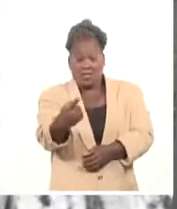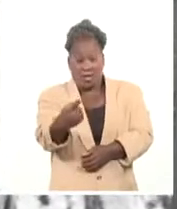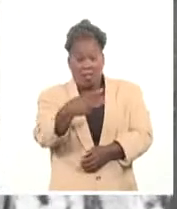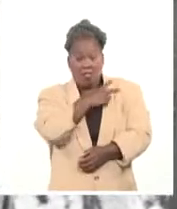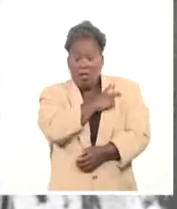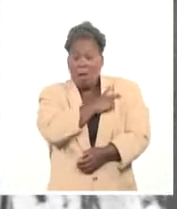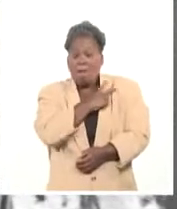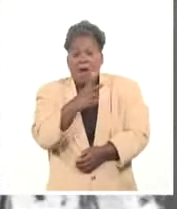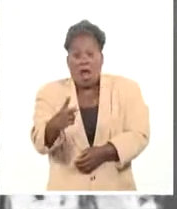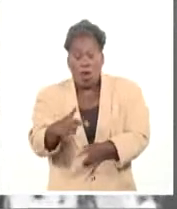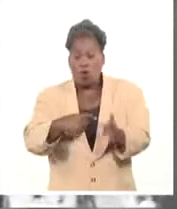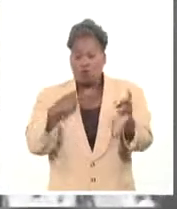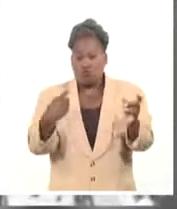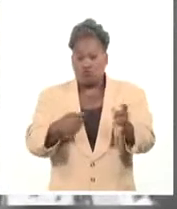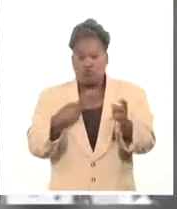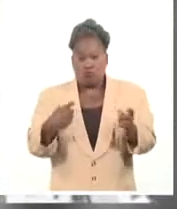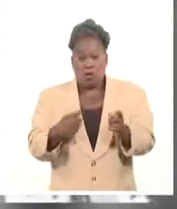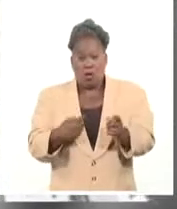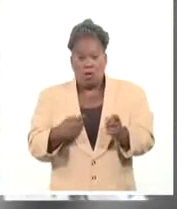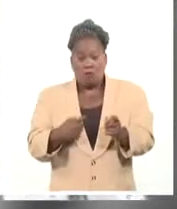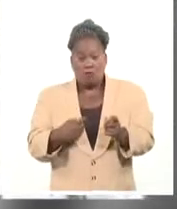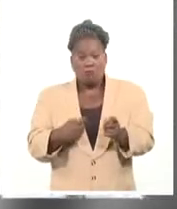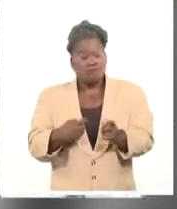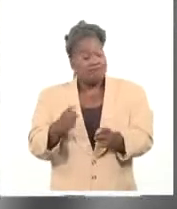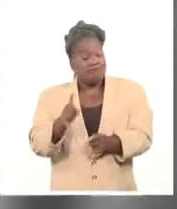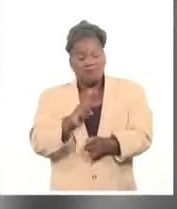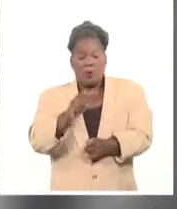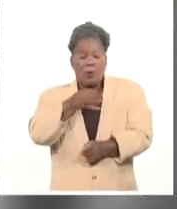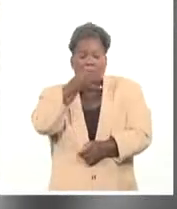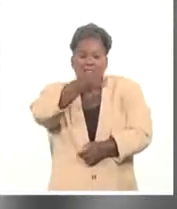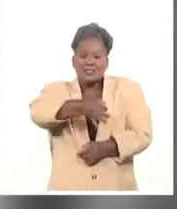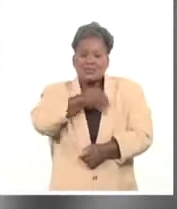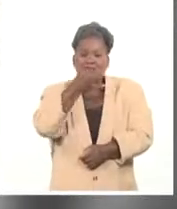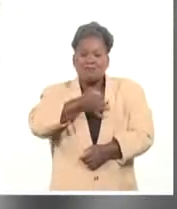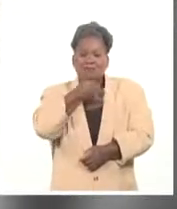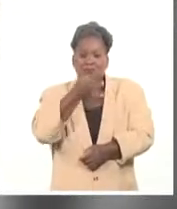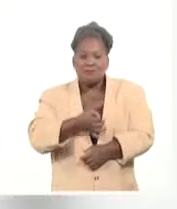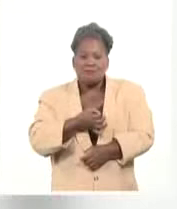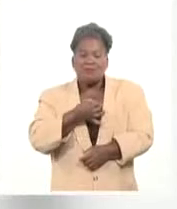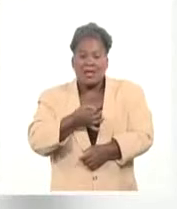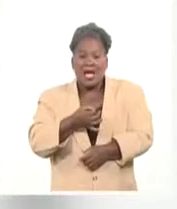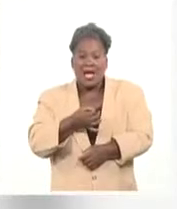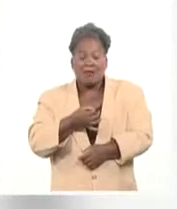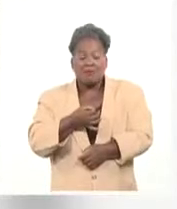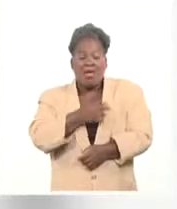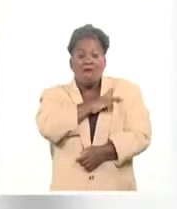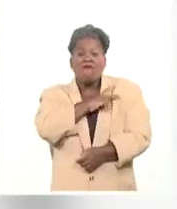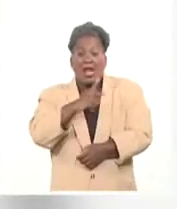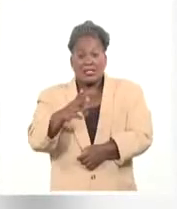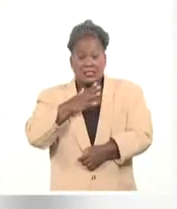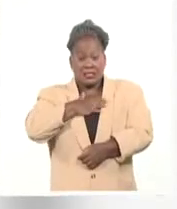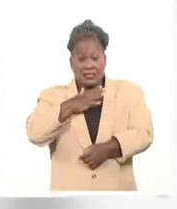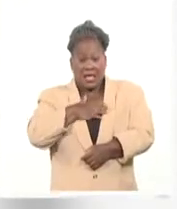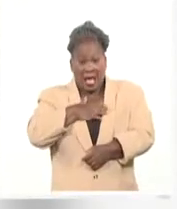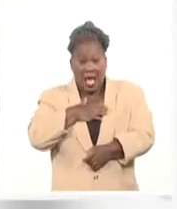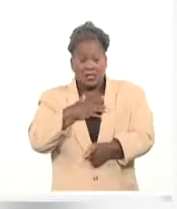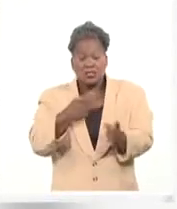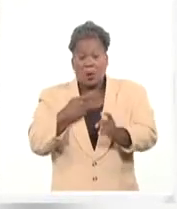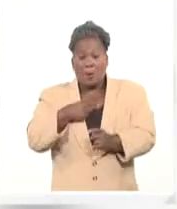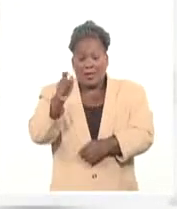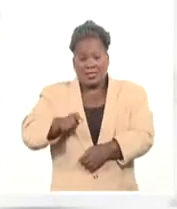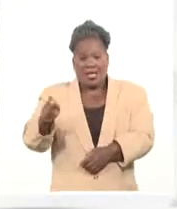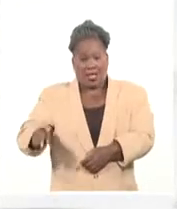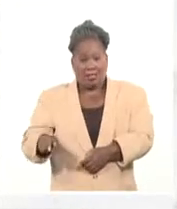valentía con que lucharon no acertaría describir el heroísmo de nuestros combatientes. El entonces naciente